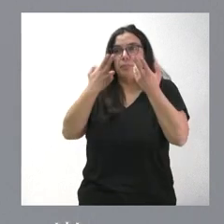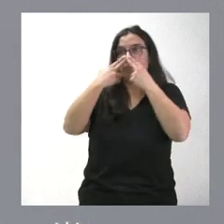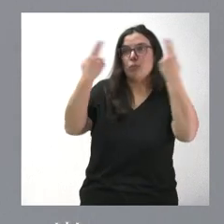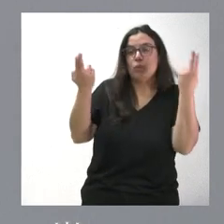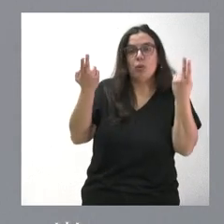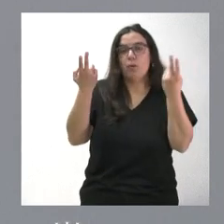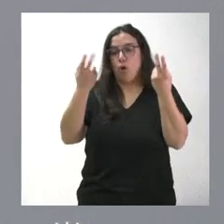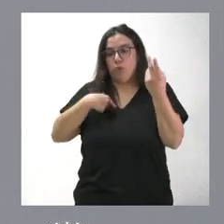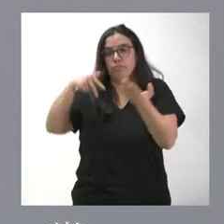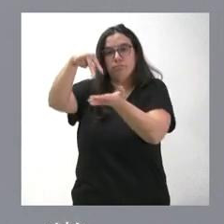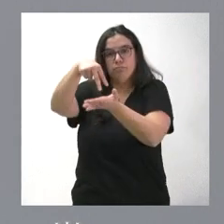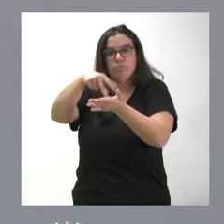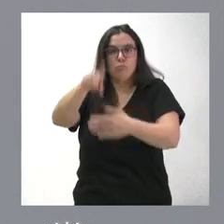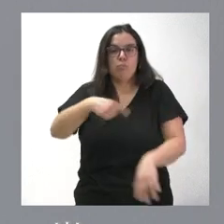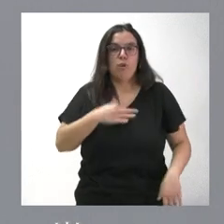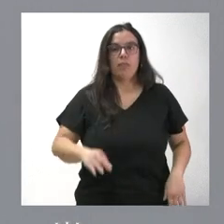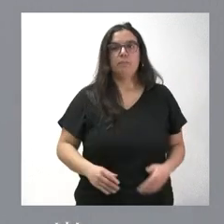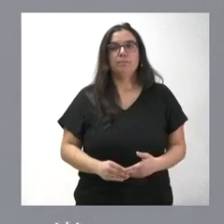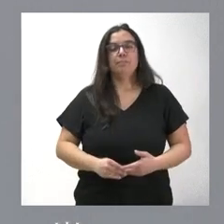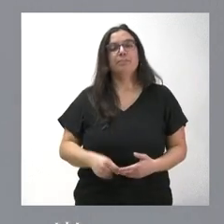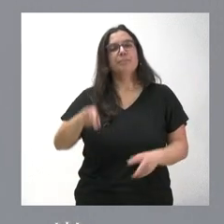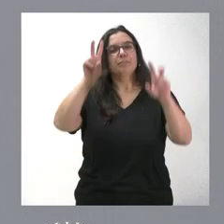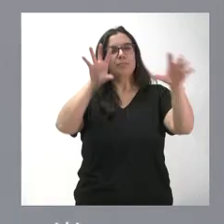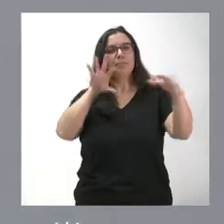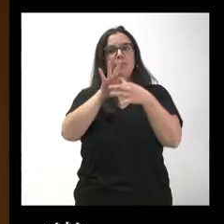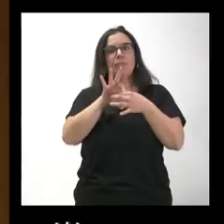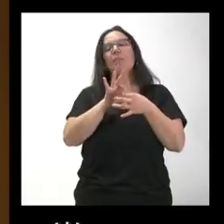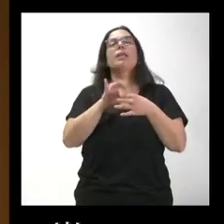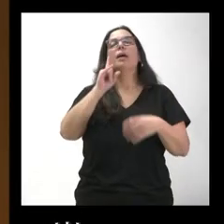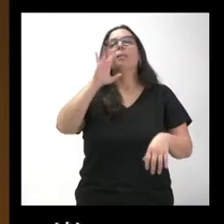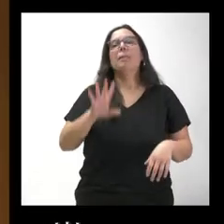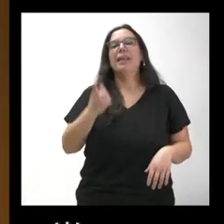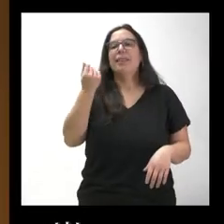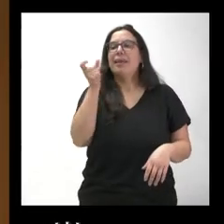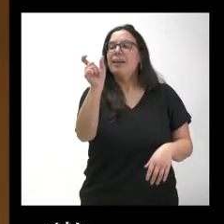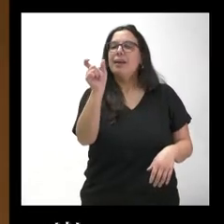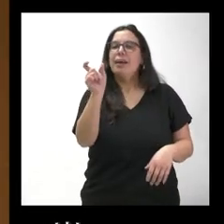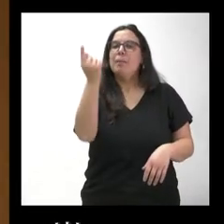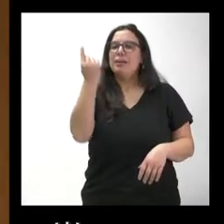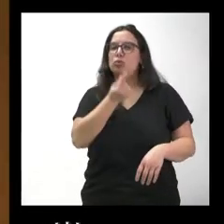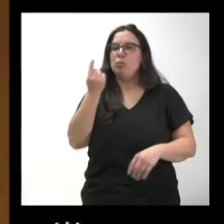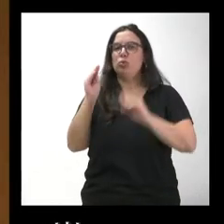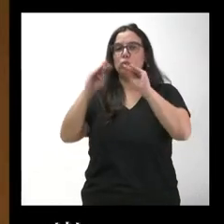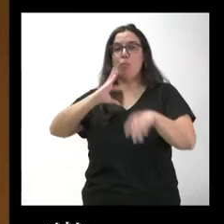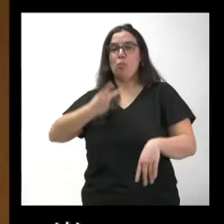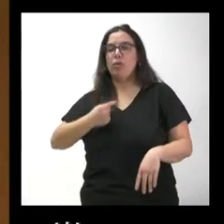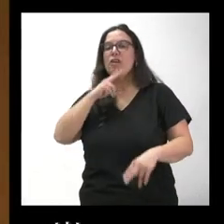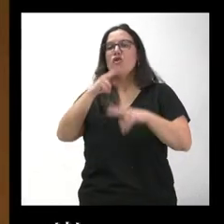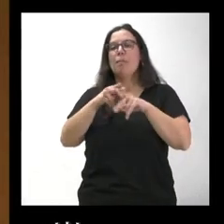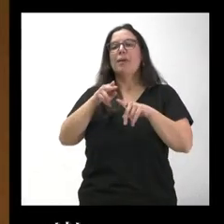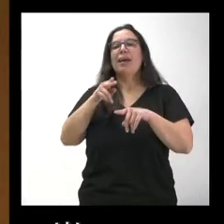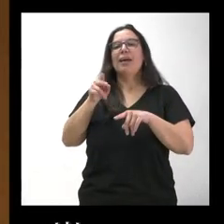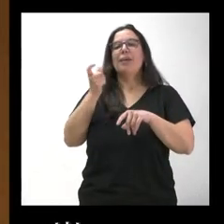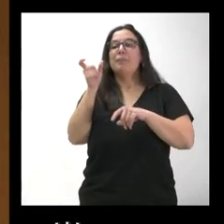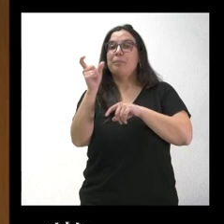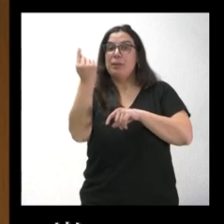presencia física. Relacionado con esto, esa partida parece que se llamaba Defender España y también, más allá de las manifestaciones